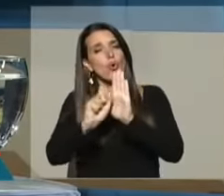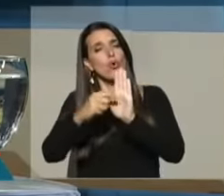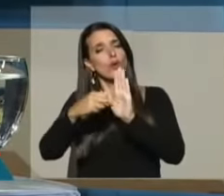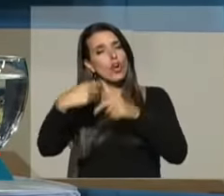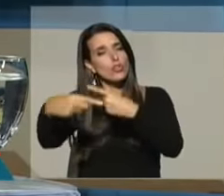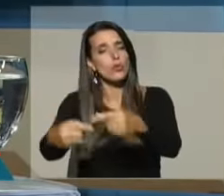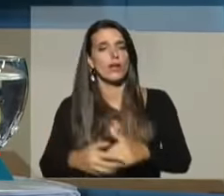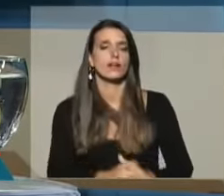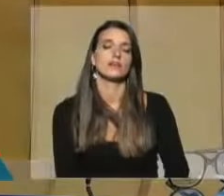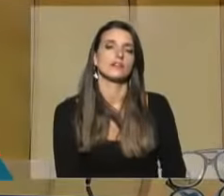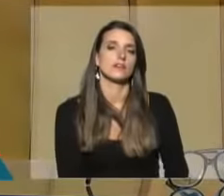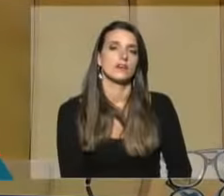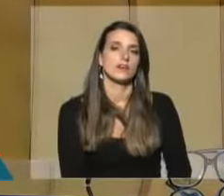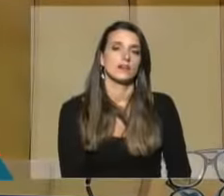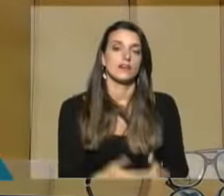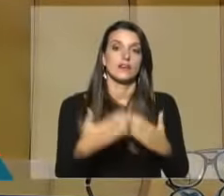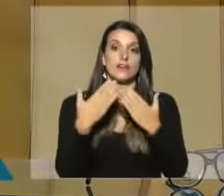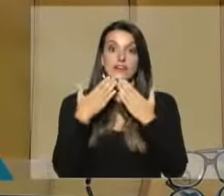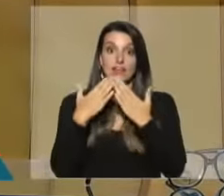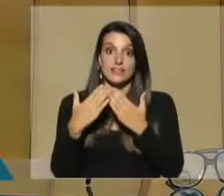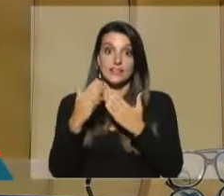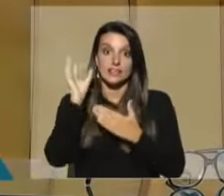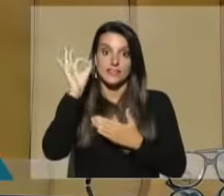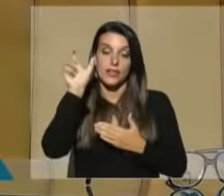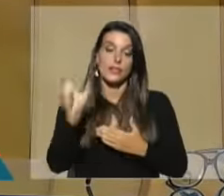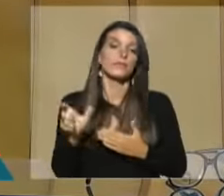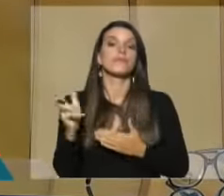debe de continuar. Gracias, senador.